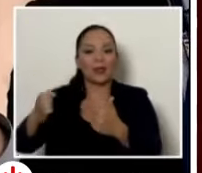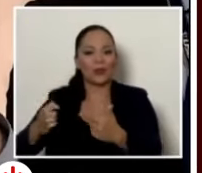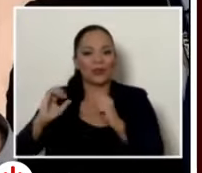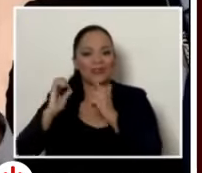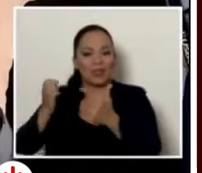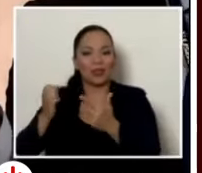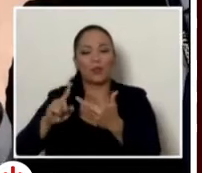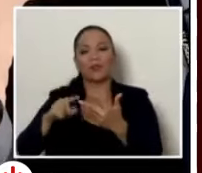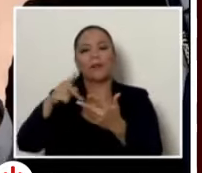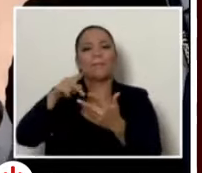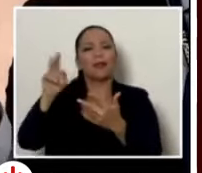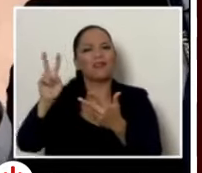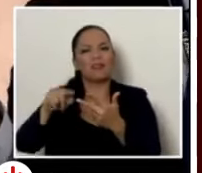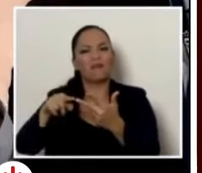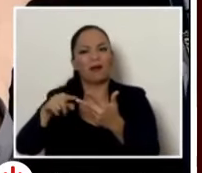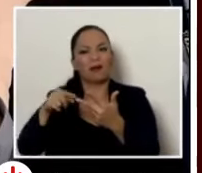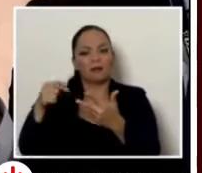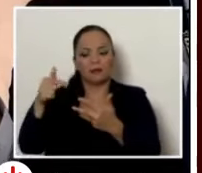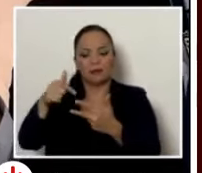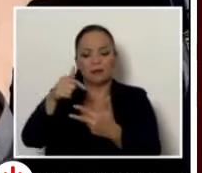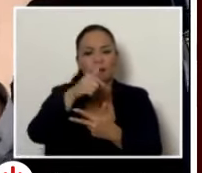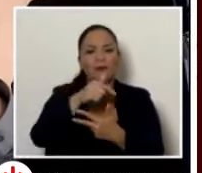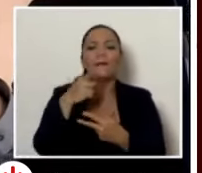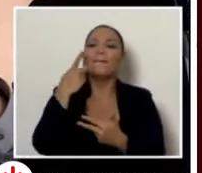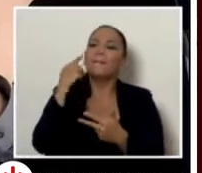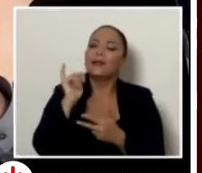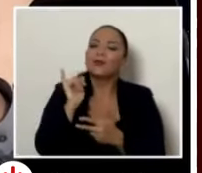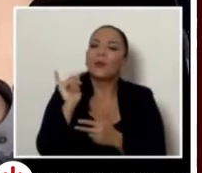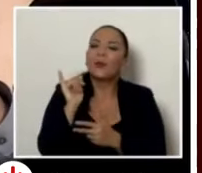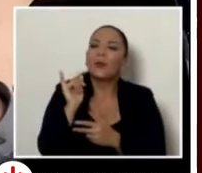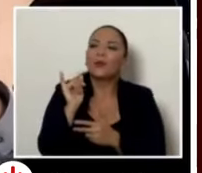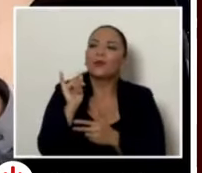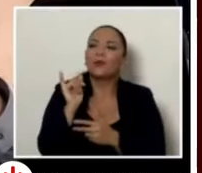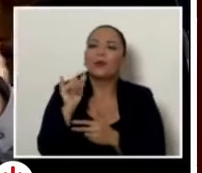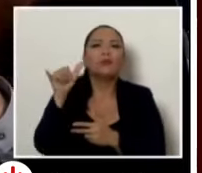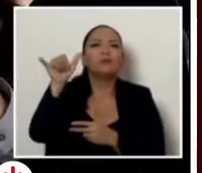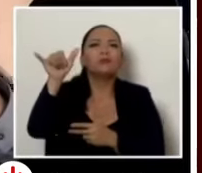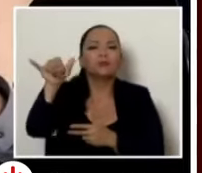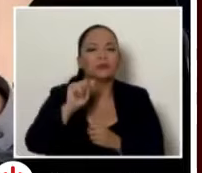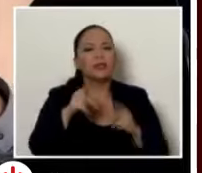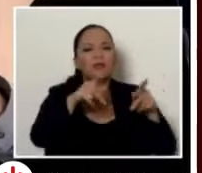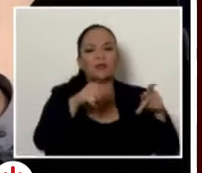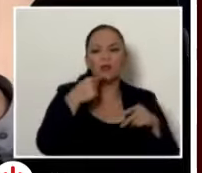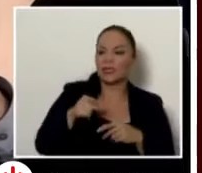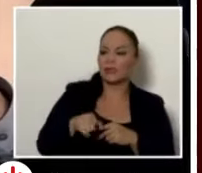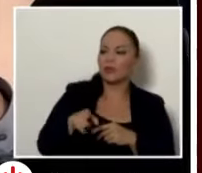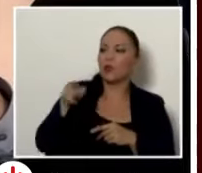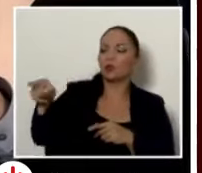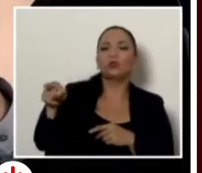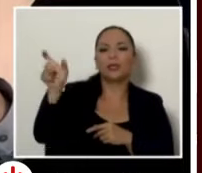parque viva otro día parece que esto no termina y lo señalan usted como ranchista como una persona que saca clavos